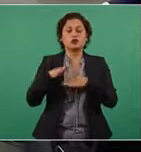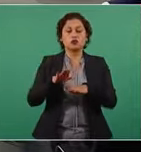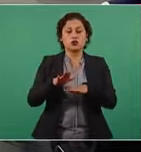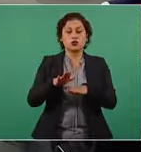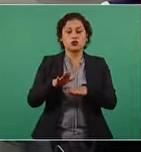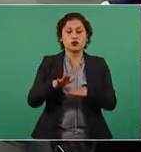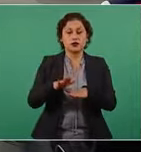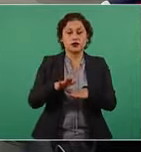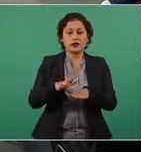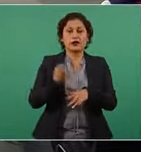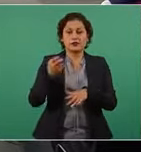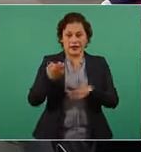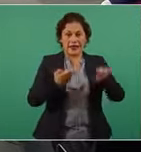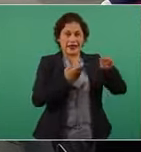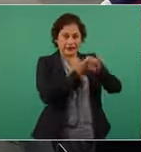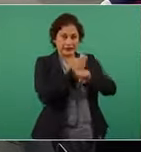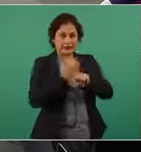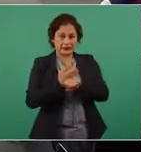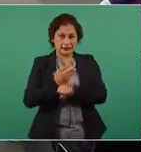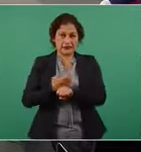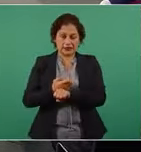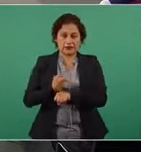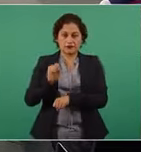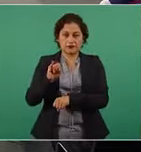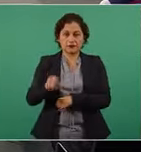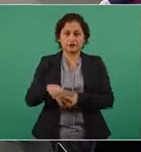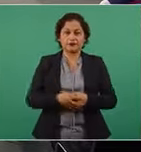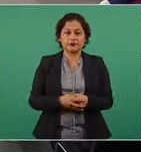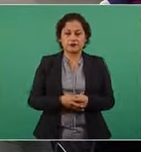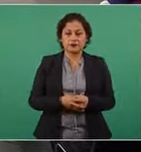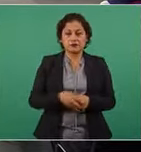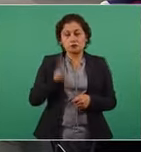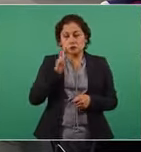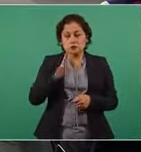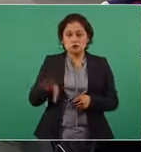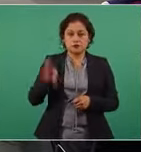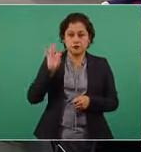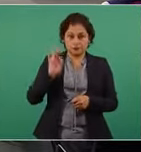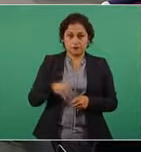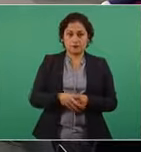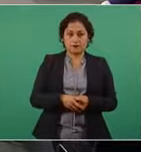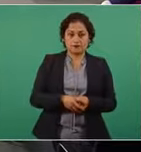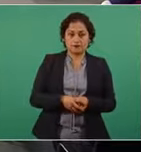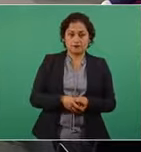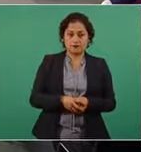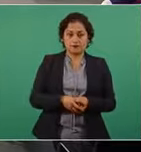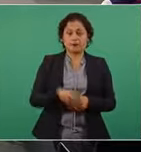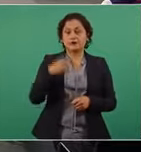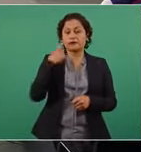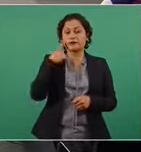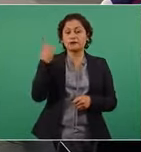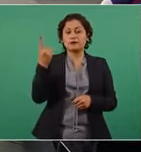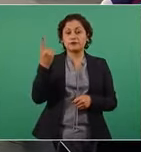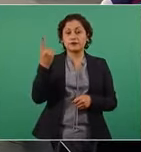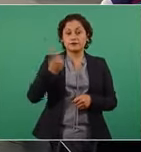los estados, a ver si la tienen. Así estuvo